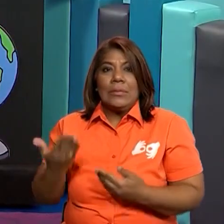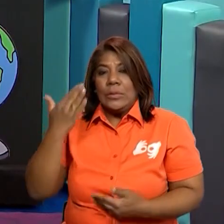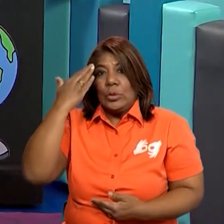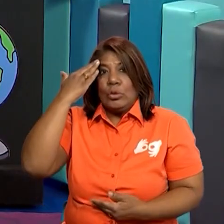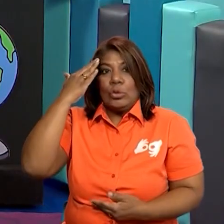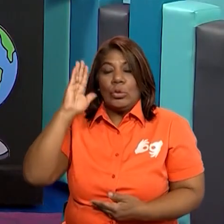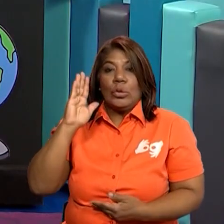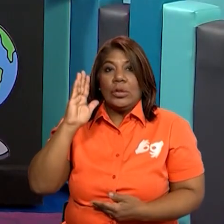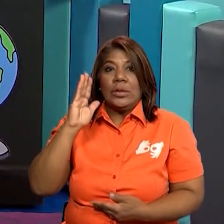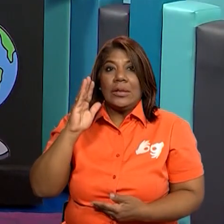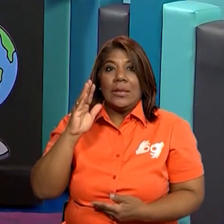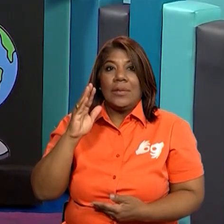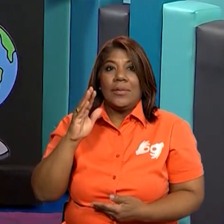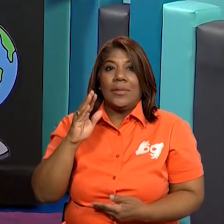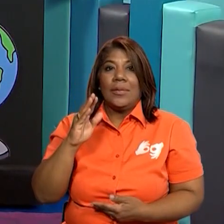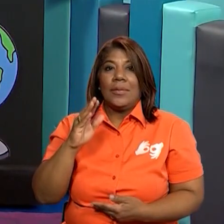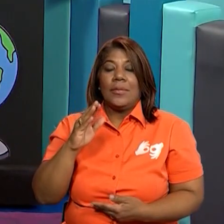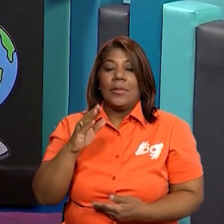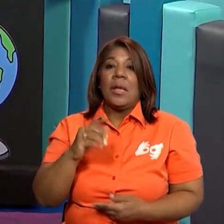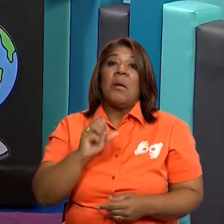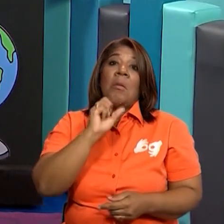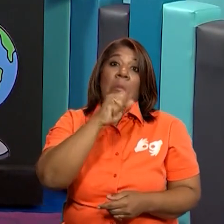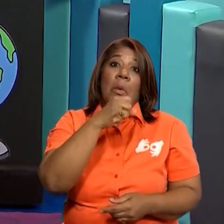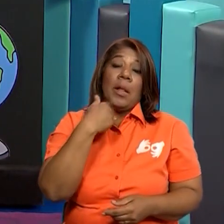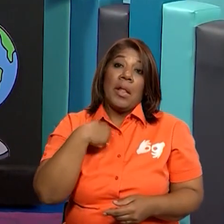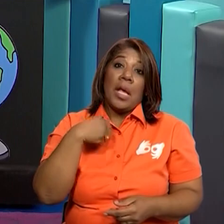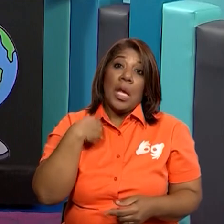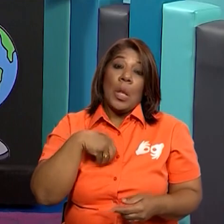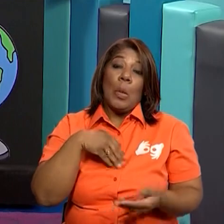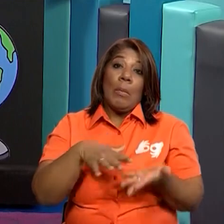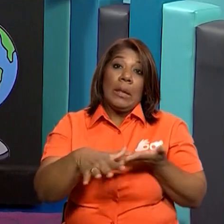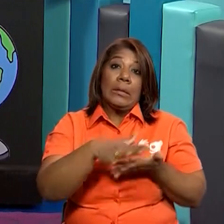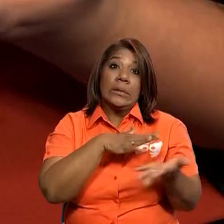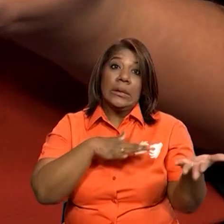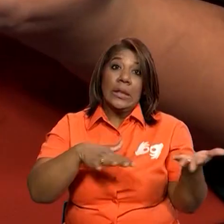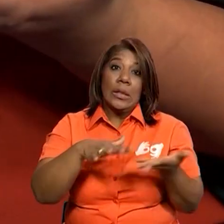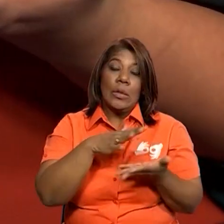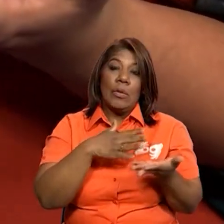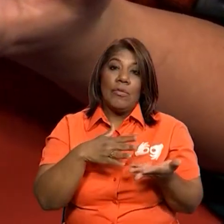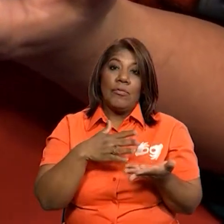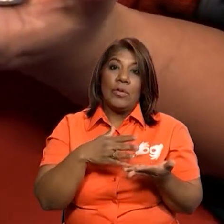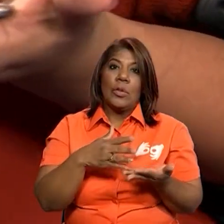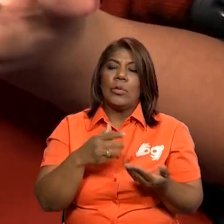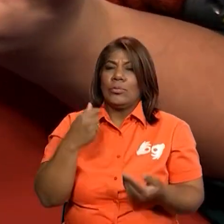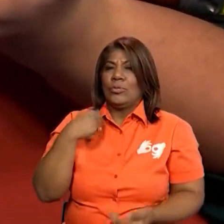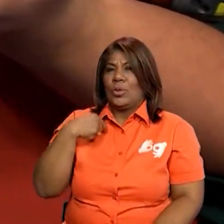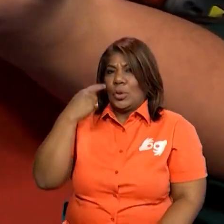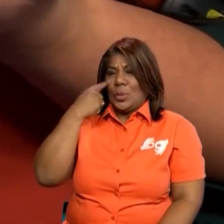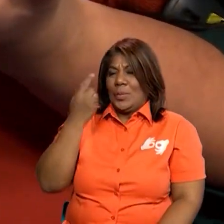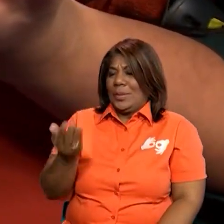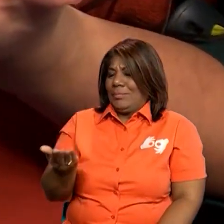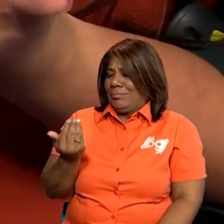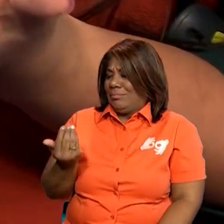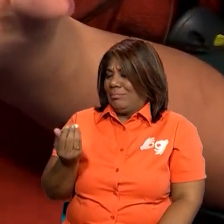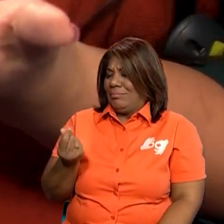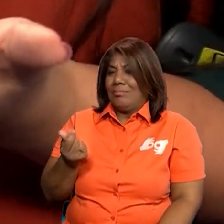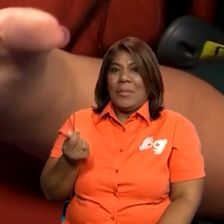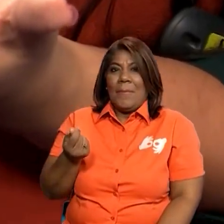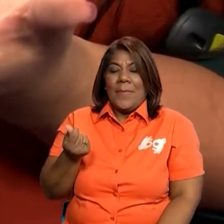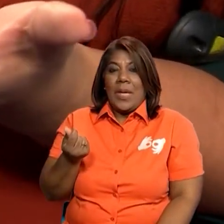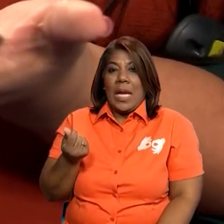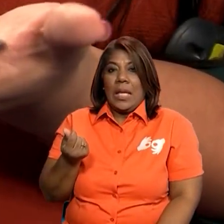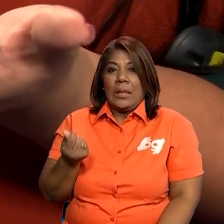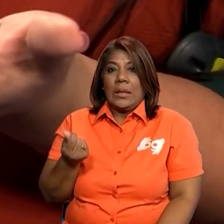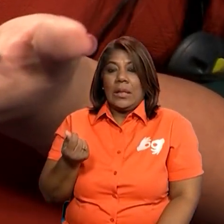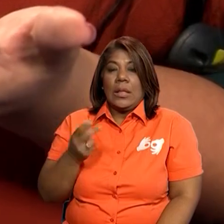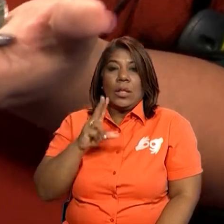El señor de la tienda es mi amigo y tal vez se confundió un poco. Entonces quiero devolverle las monedas que no pertenecen o que no son